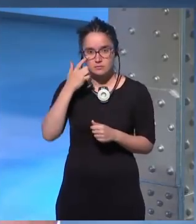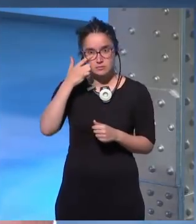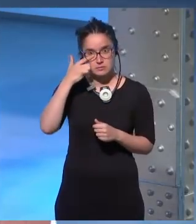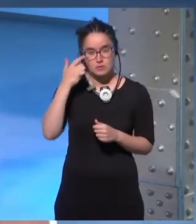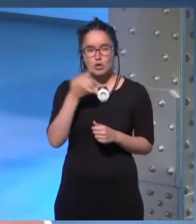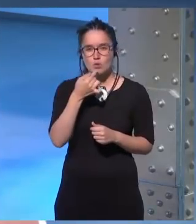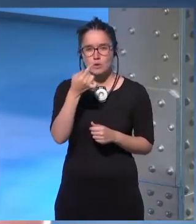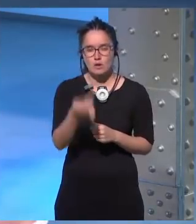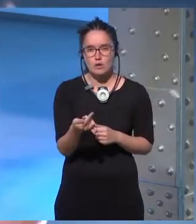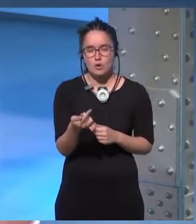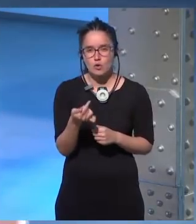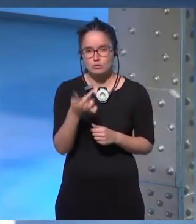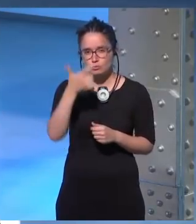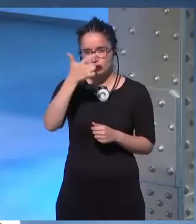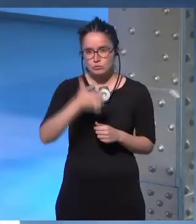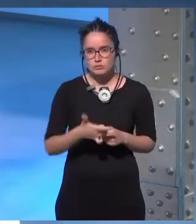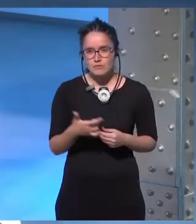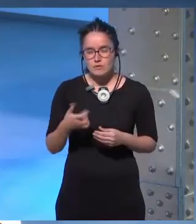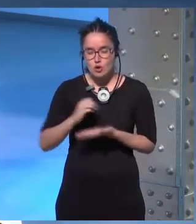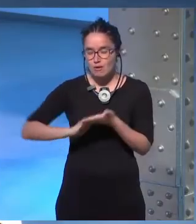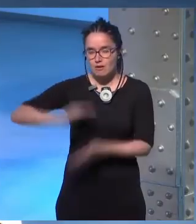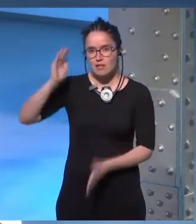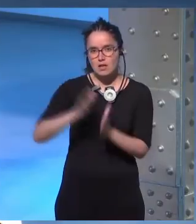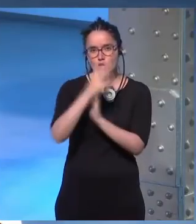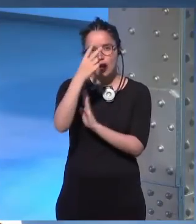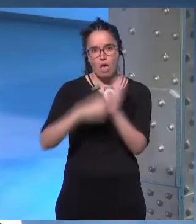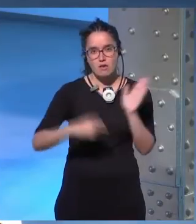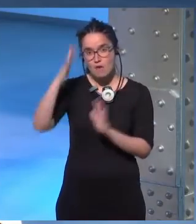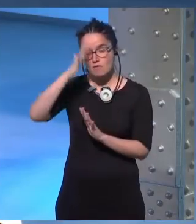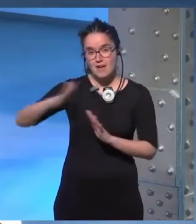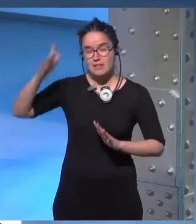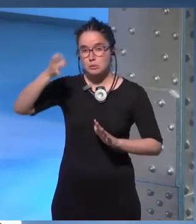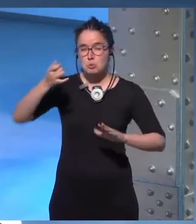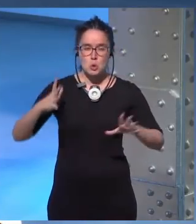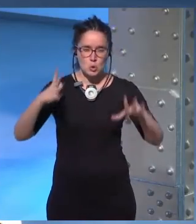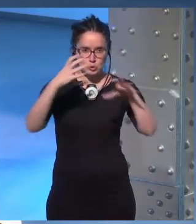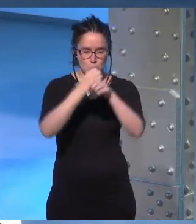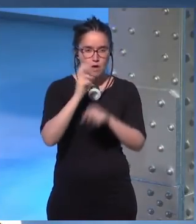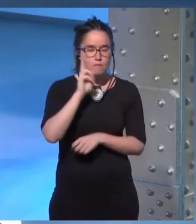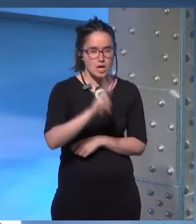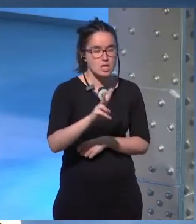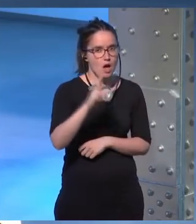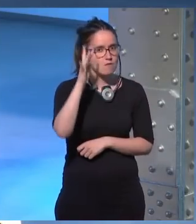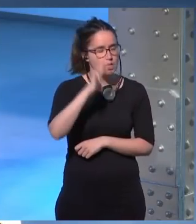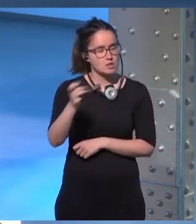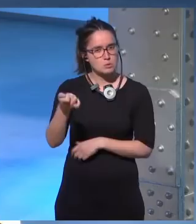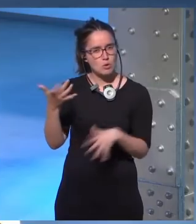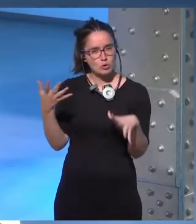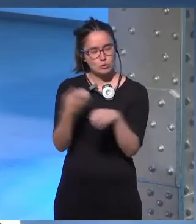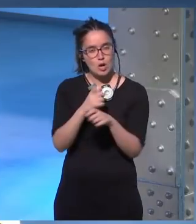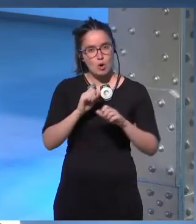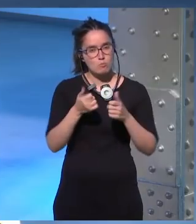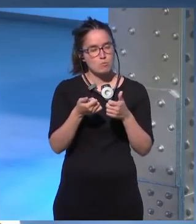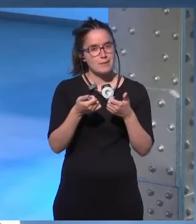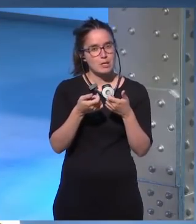digo yo crecí leyendo Fantasía en tanto oscura y viendo Fantasía en tanto oscura es lo primero que